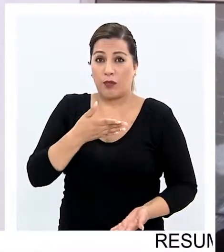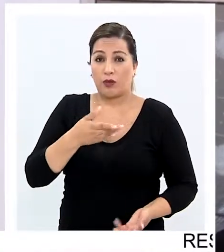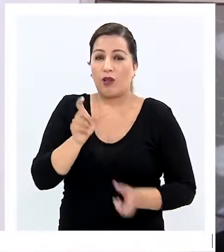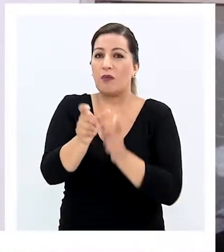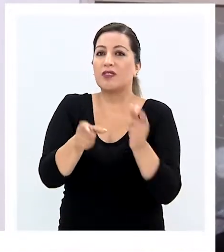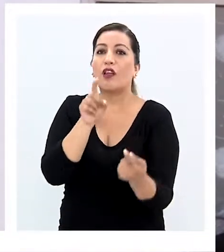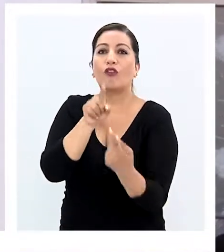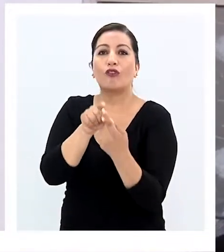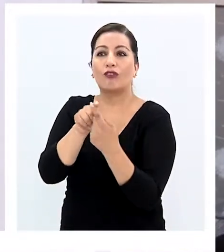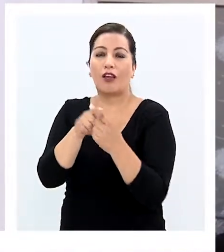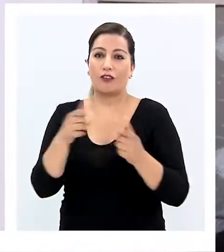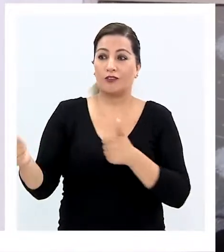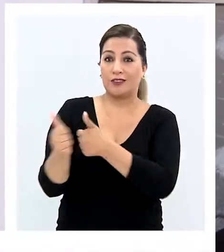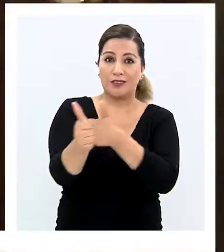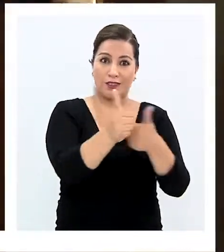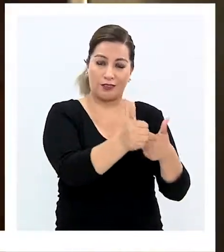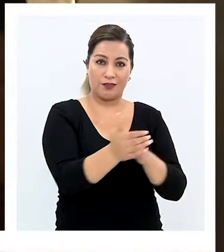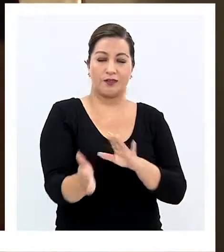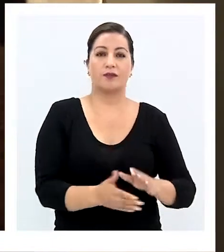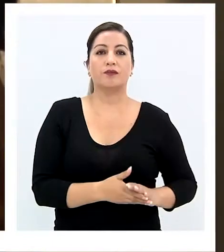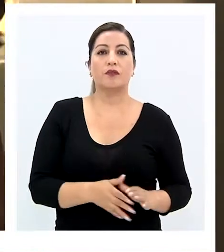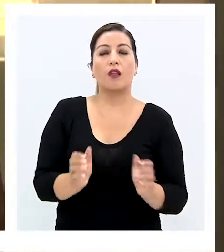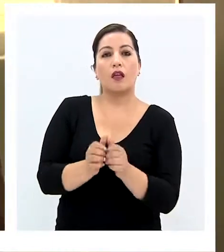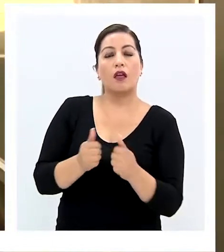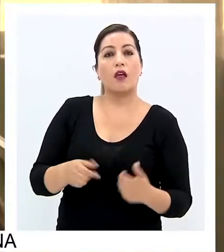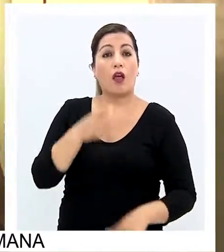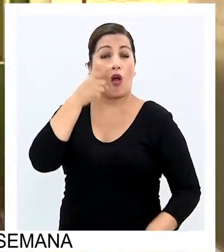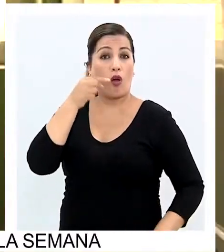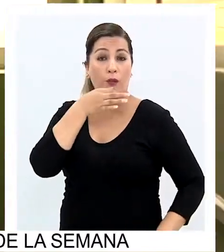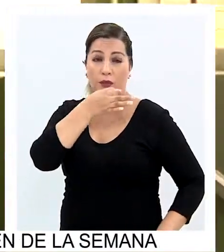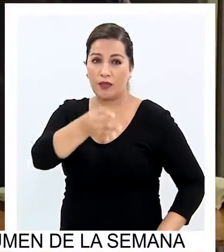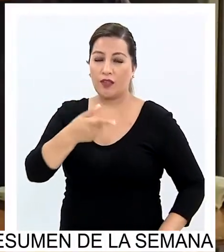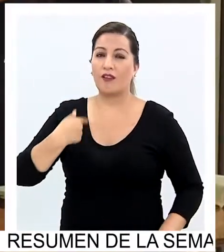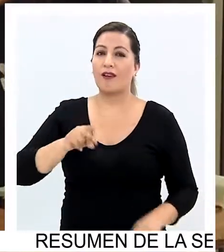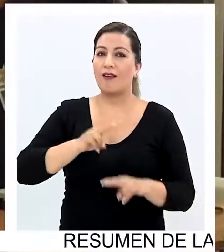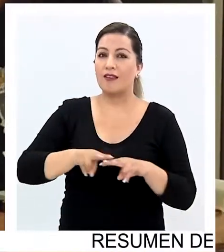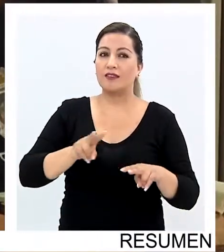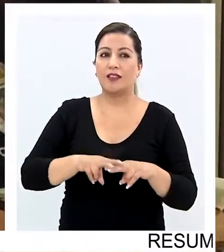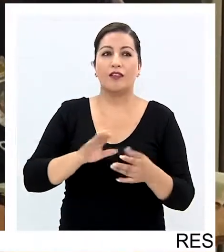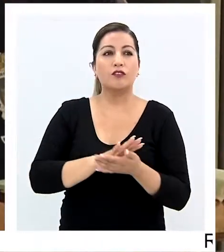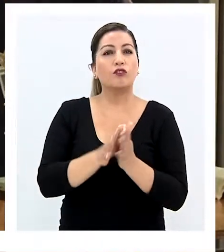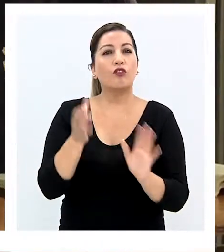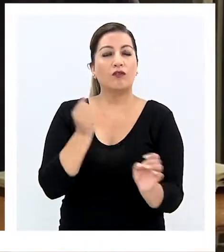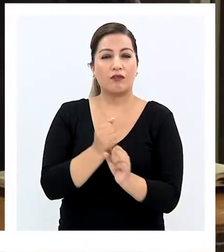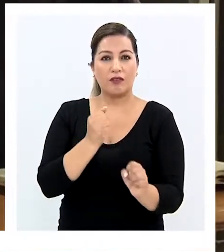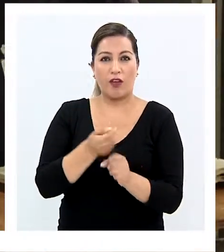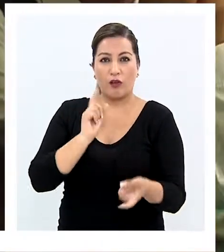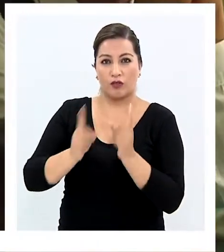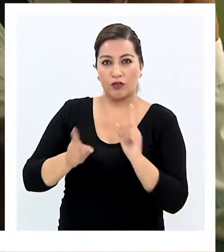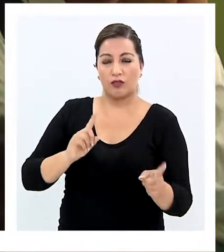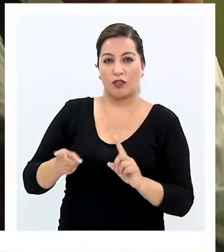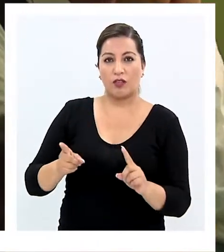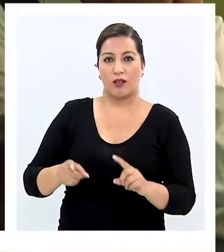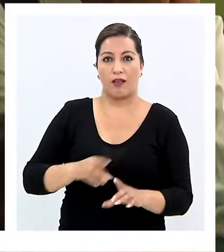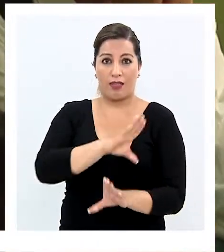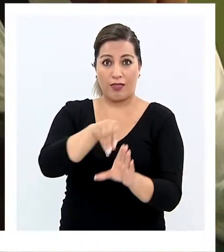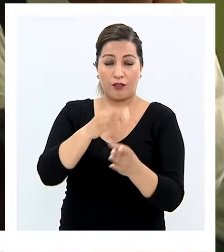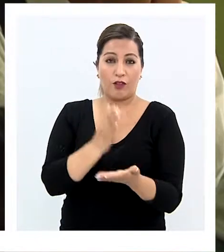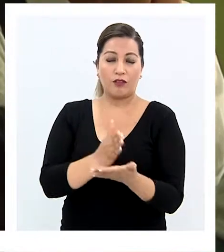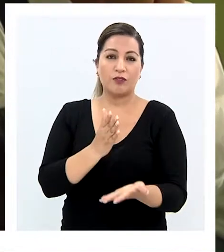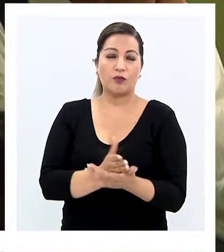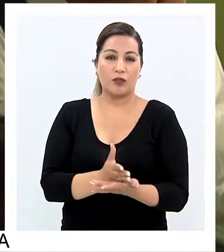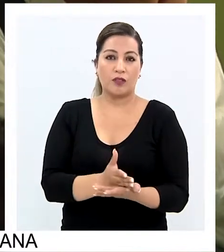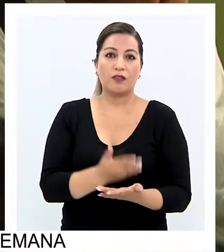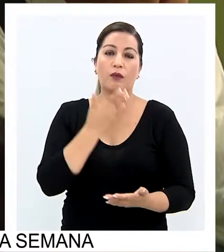son contacto del paciente positivo. La autoridad sanitaria expresó que se realizaron todas las acciones de coordinación con el establecimiento de